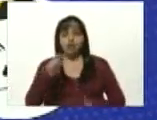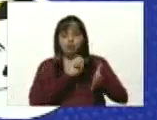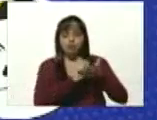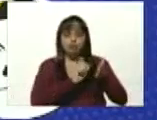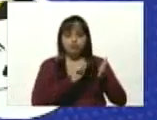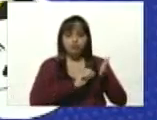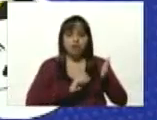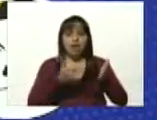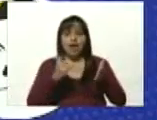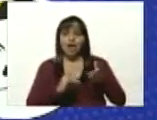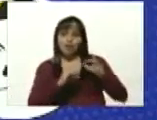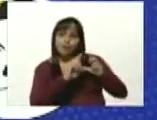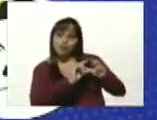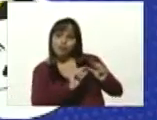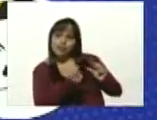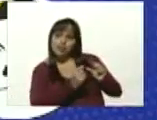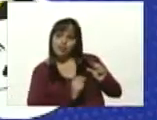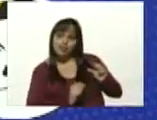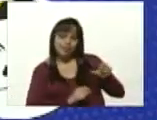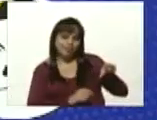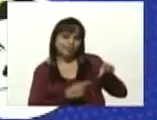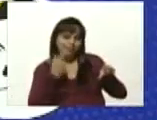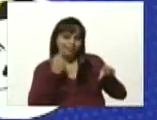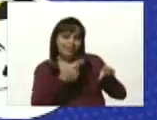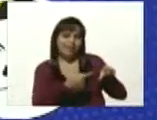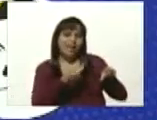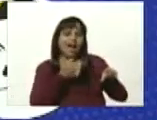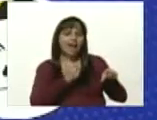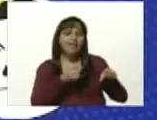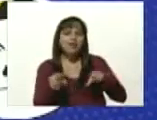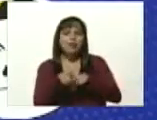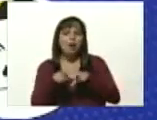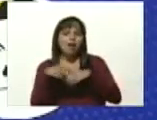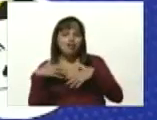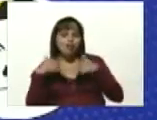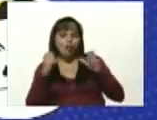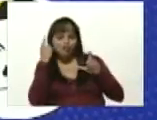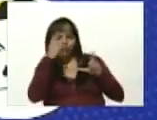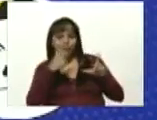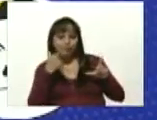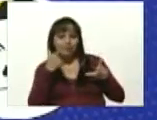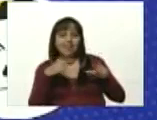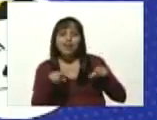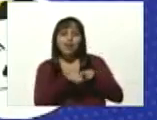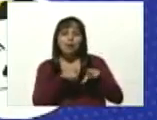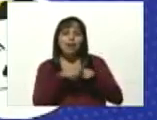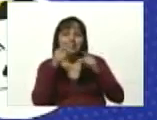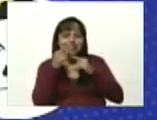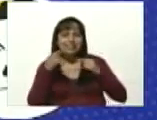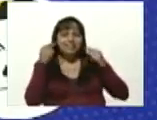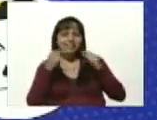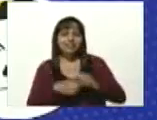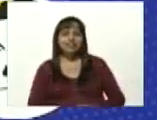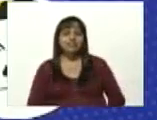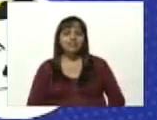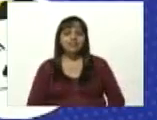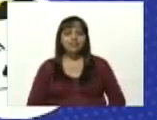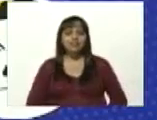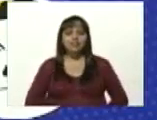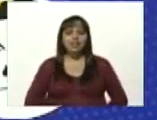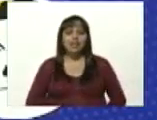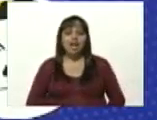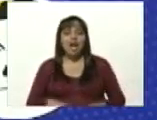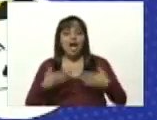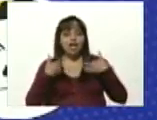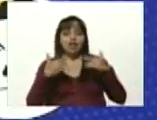un Aristobulito pequeñito aquí míralo ahí está Aristobulo sonriente porque Aristobulo en la otra vida es un niño